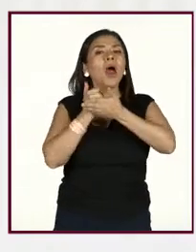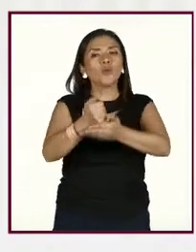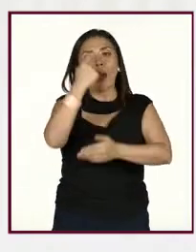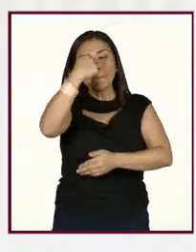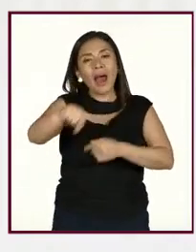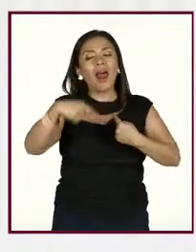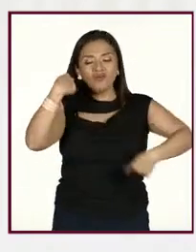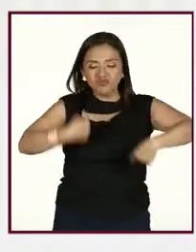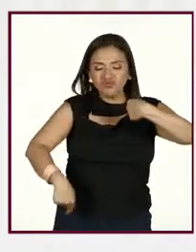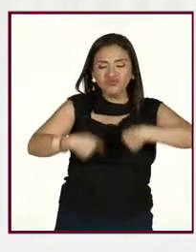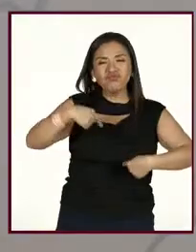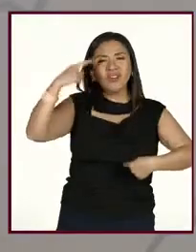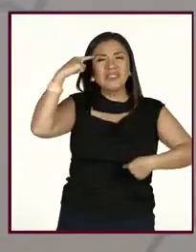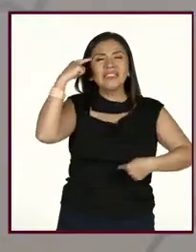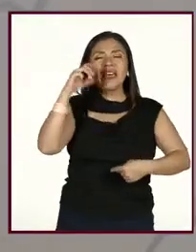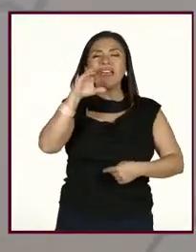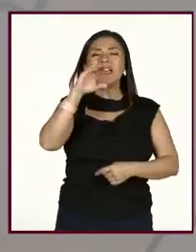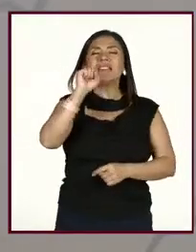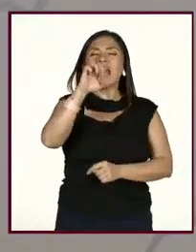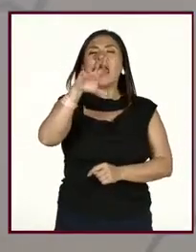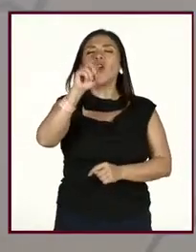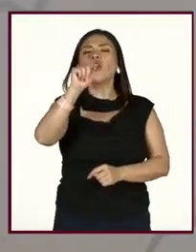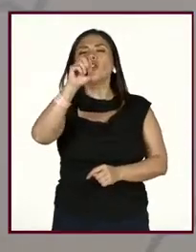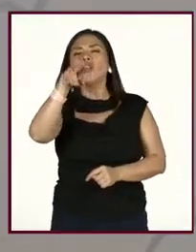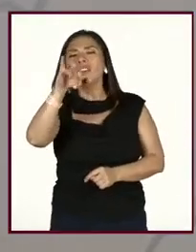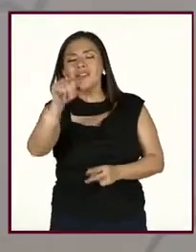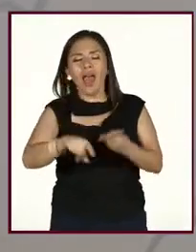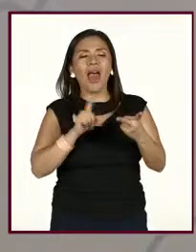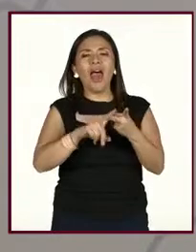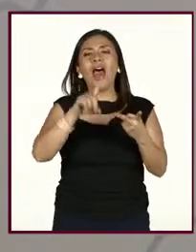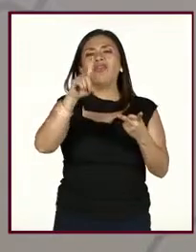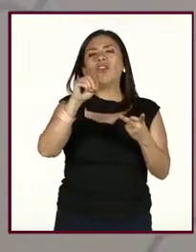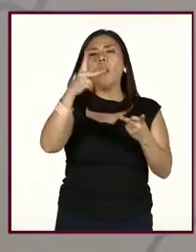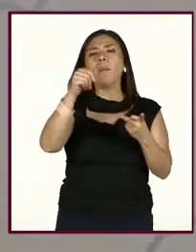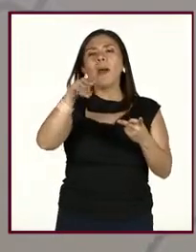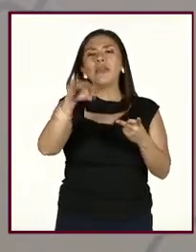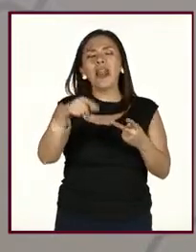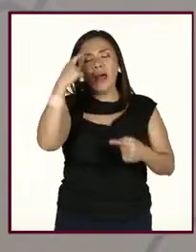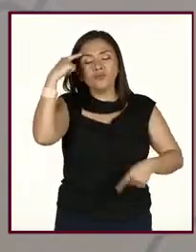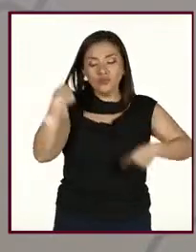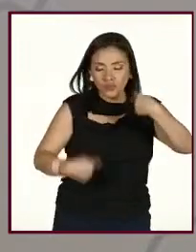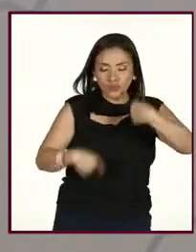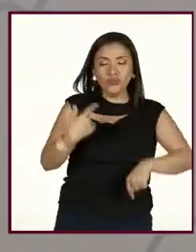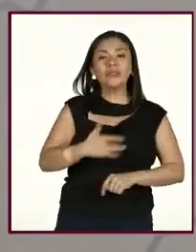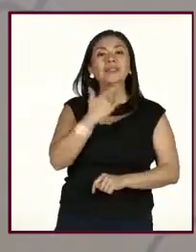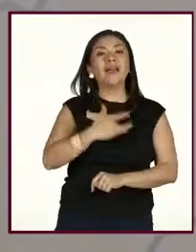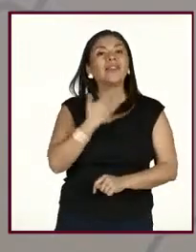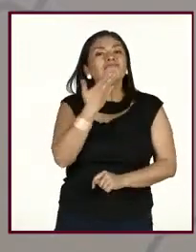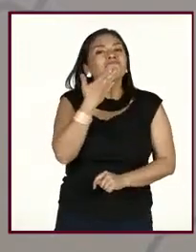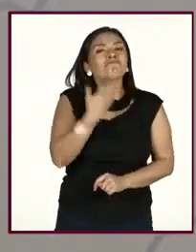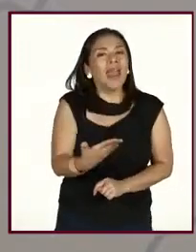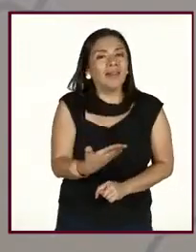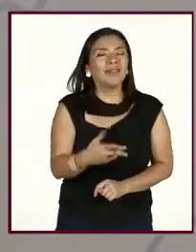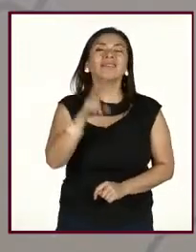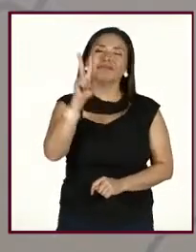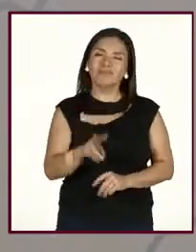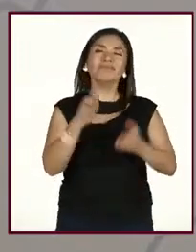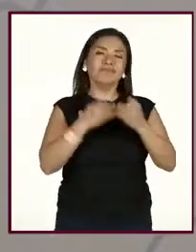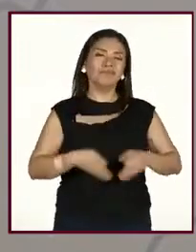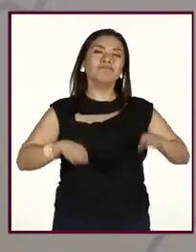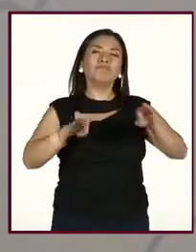la liberación de serotonina, de dopamina y nos hace sentirnos bien. Entonces, sí es bien importante que